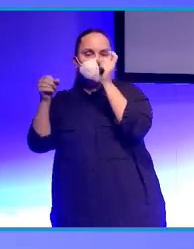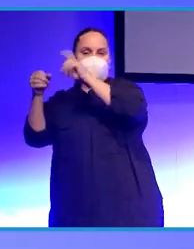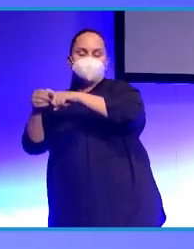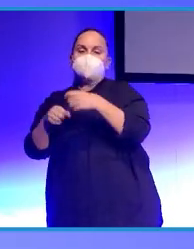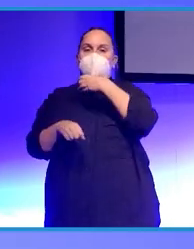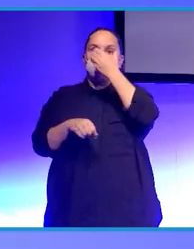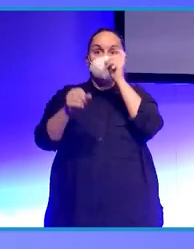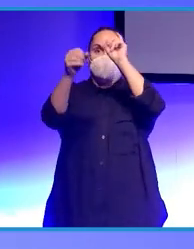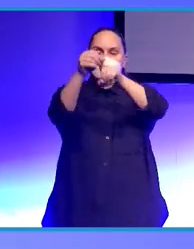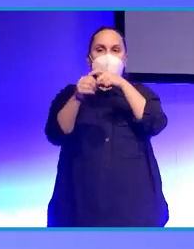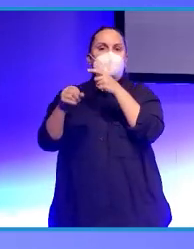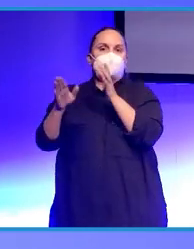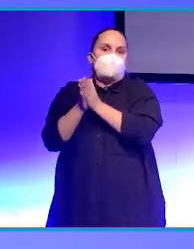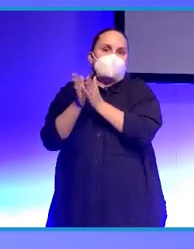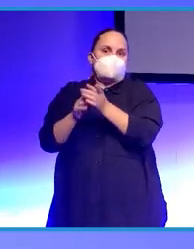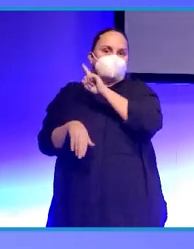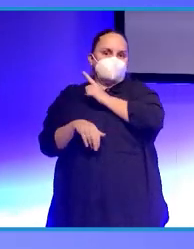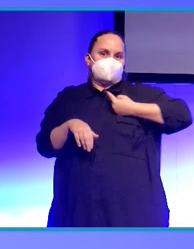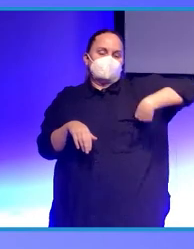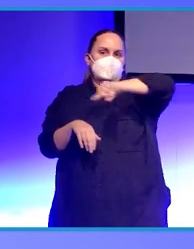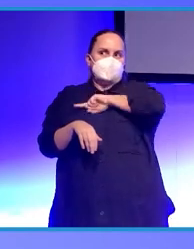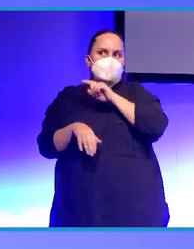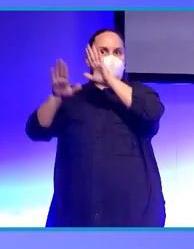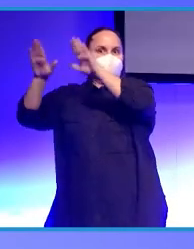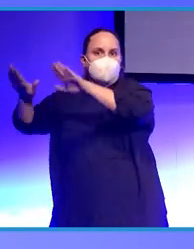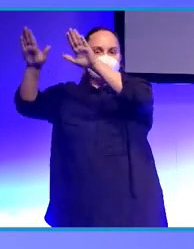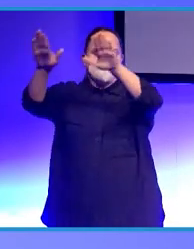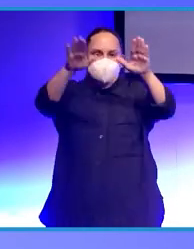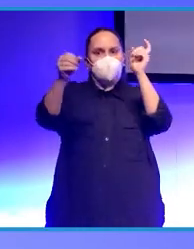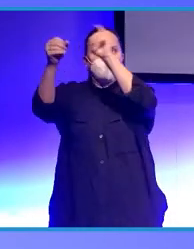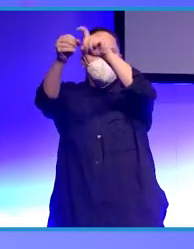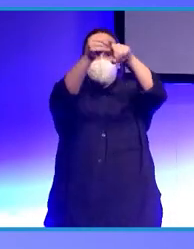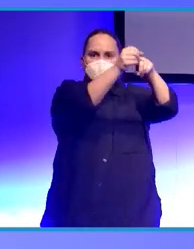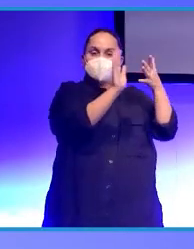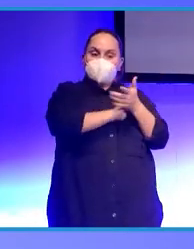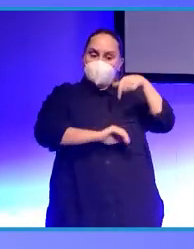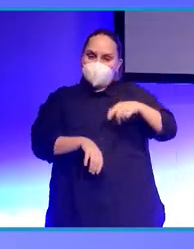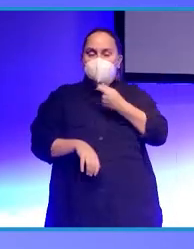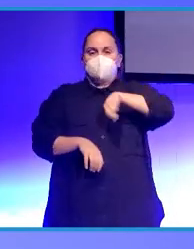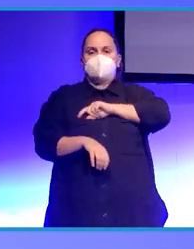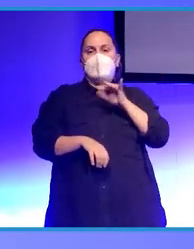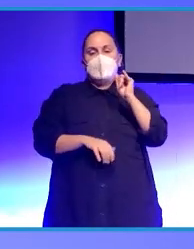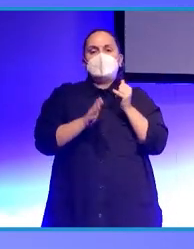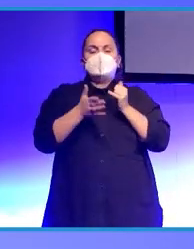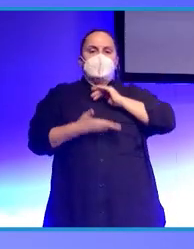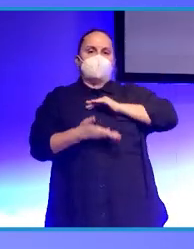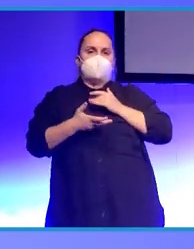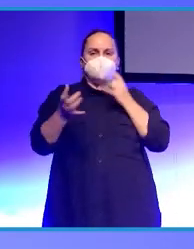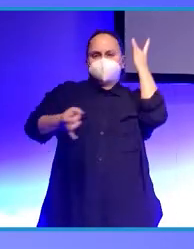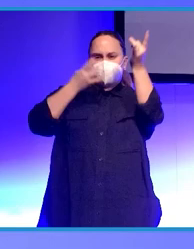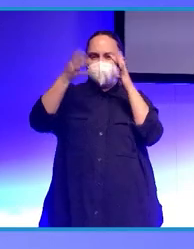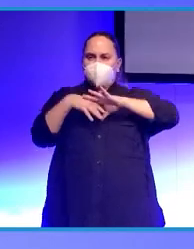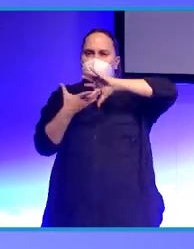son colegas nuestros y están todos ahí ¿por qué? porque tenemos esa capacidad creativa para readaptarnos muy rápido entonces en eso somos muy